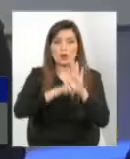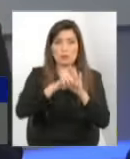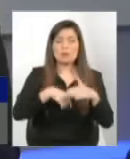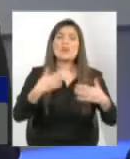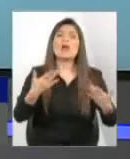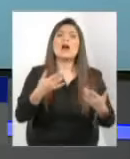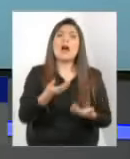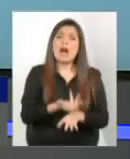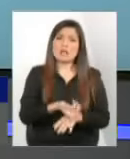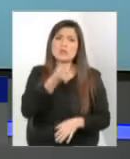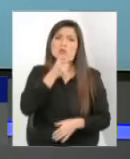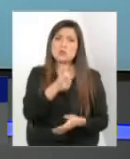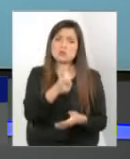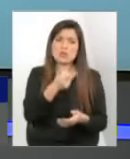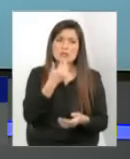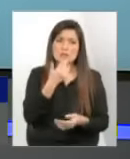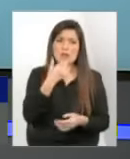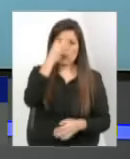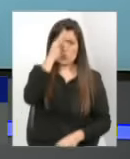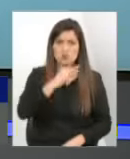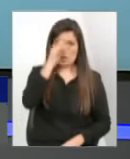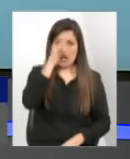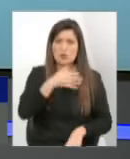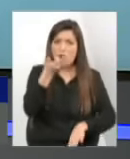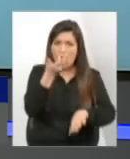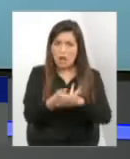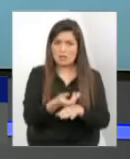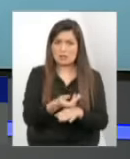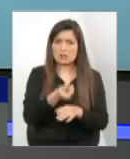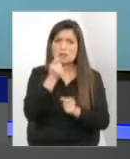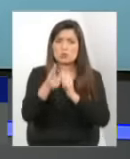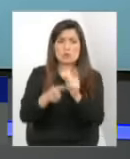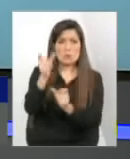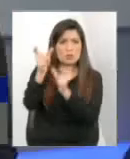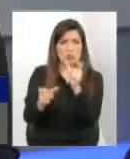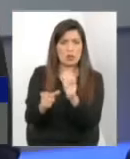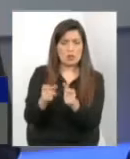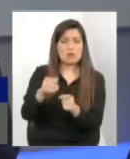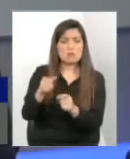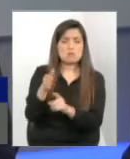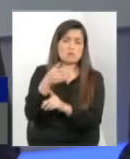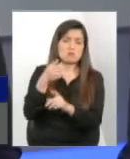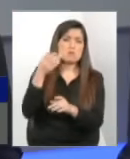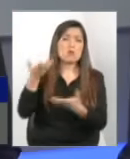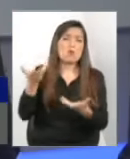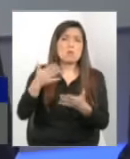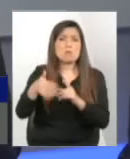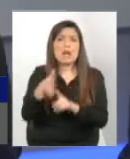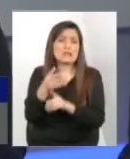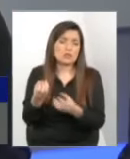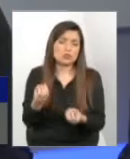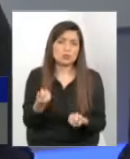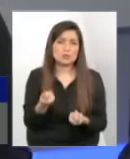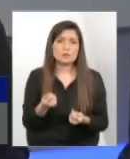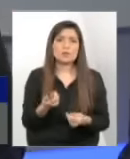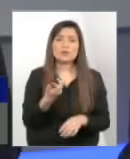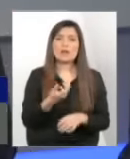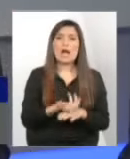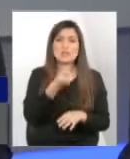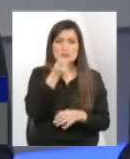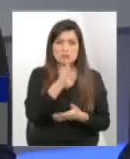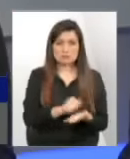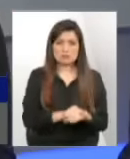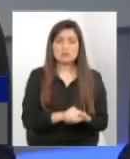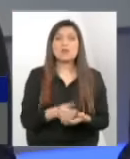saber si ustedes como asociación los denuncian, los sacan, ¿qué es que hacen con ellos? Lo que pasa es que como nosotros tomamos conocimiento